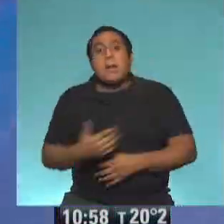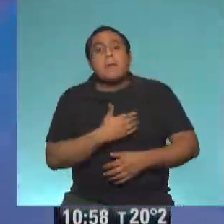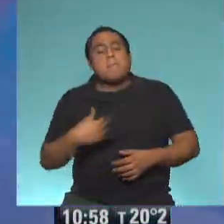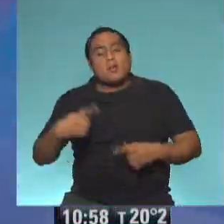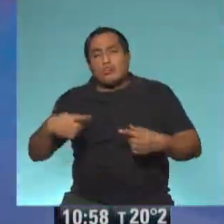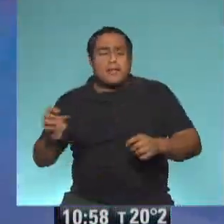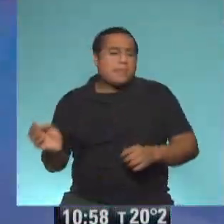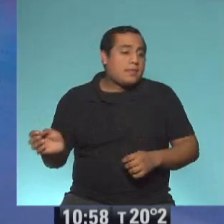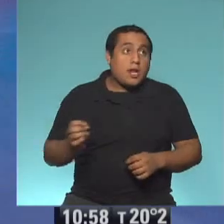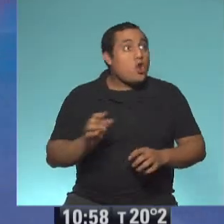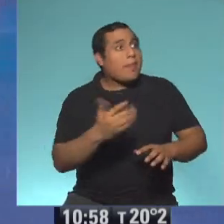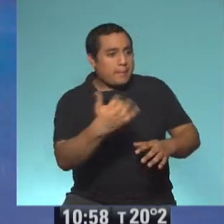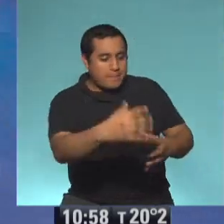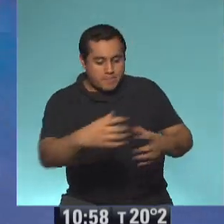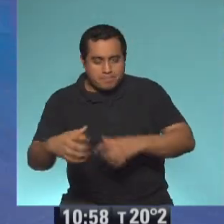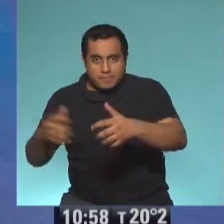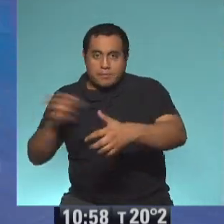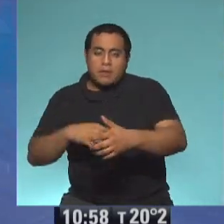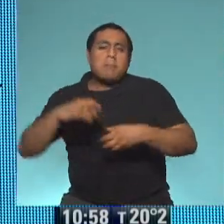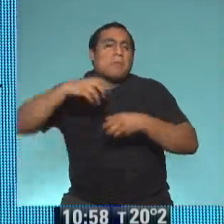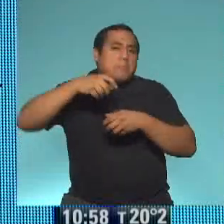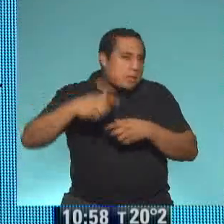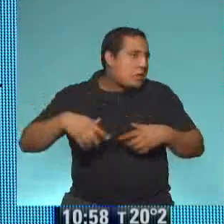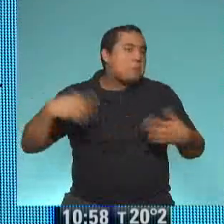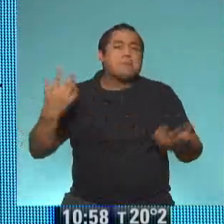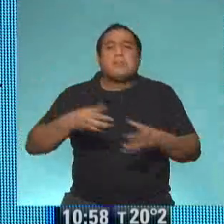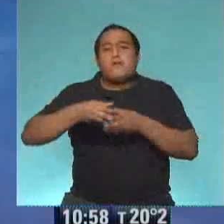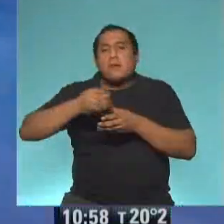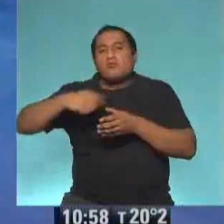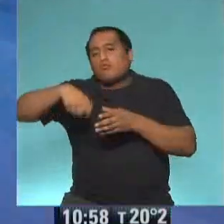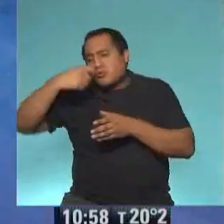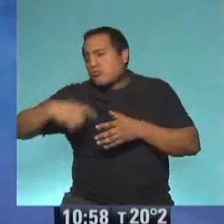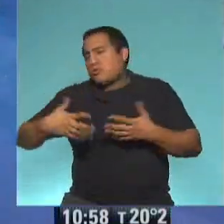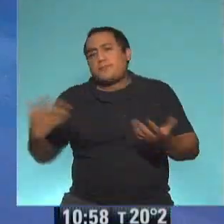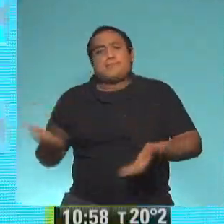tirar. tijera. Claro. Capitas de gaseosa. Eso. Vasitos de yogur.